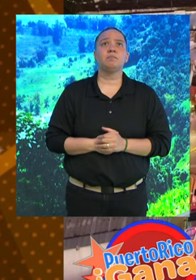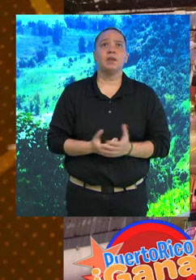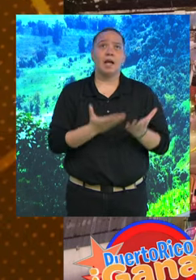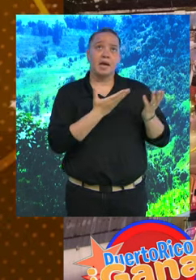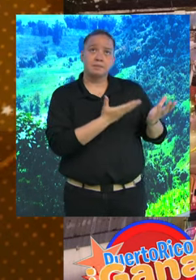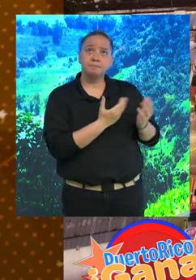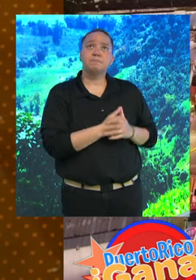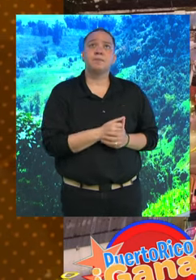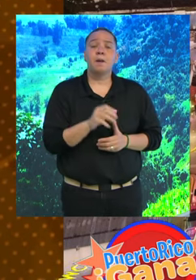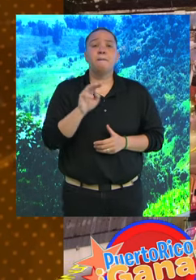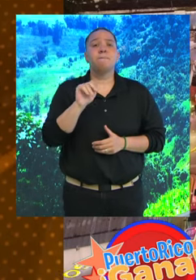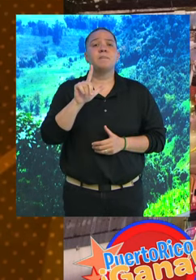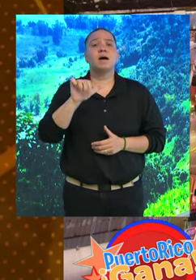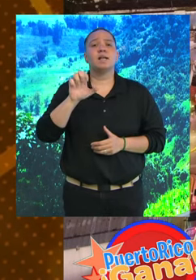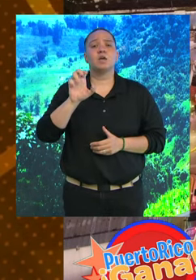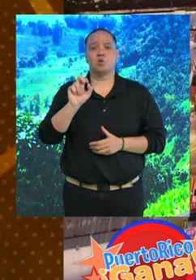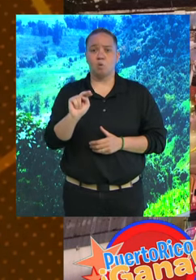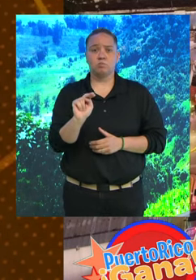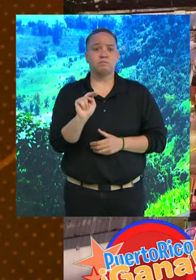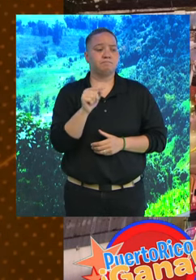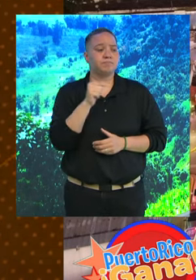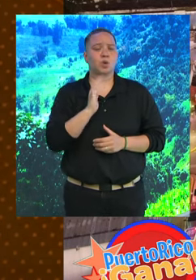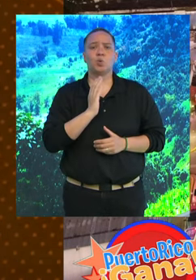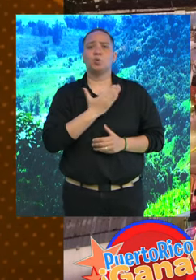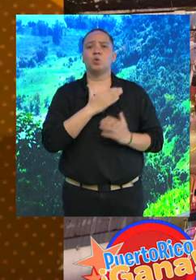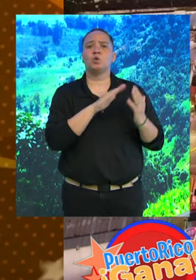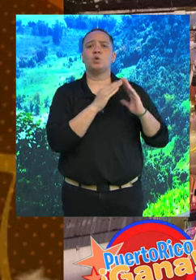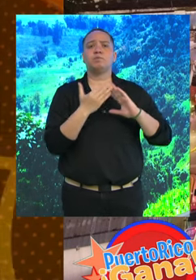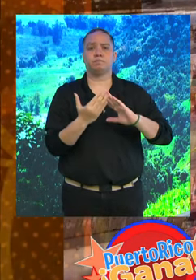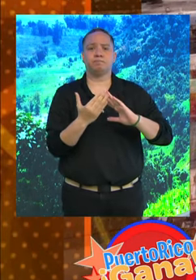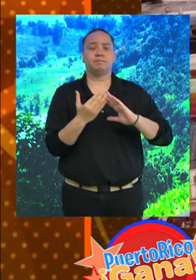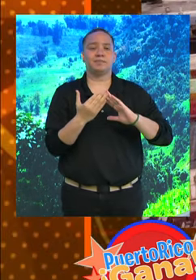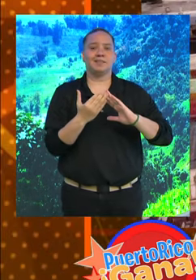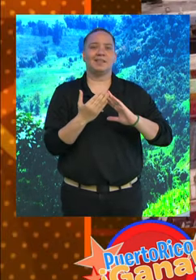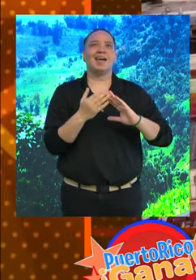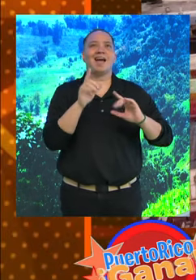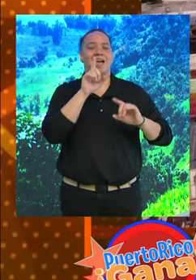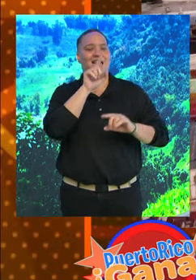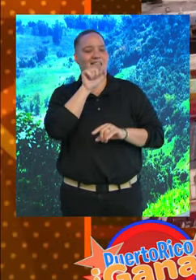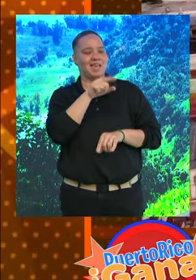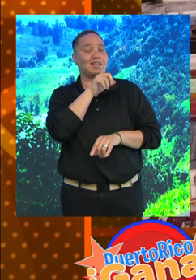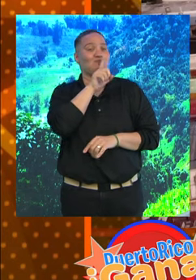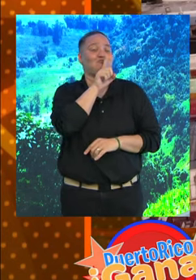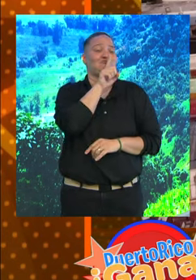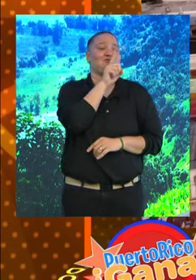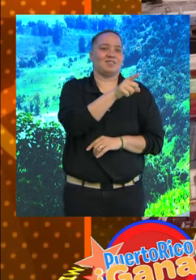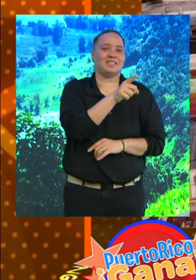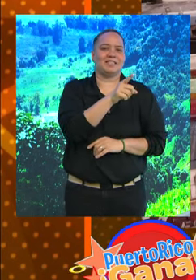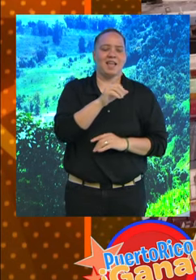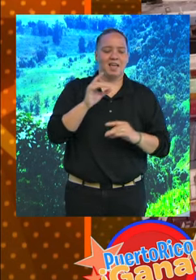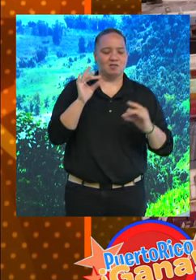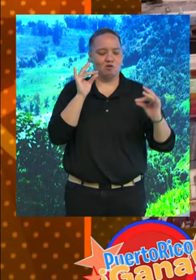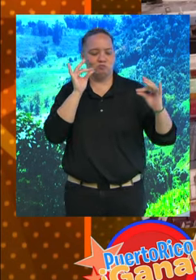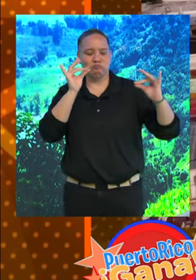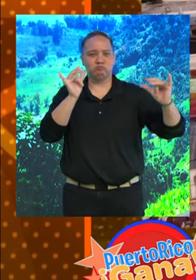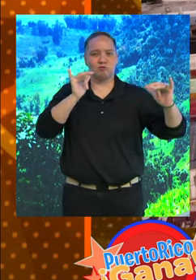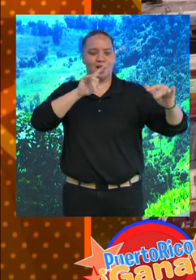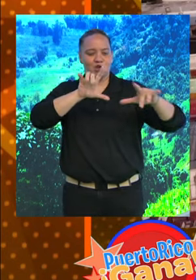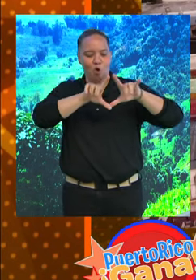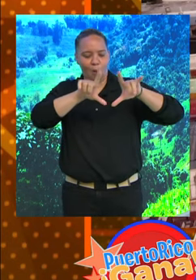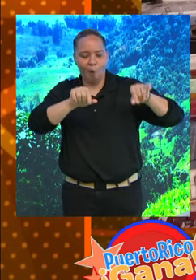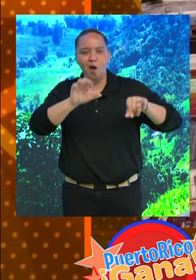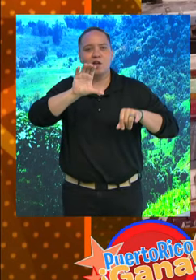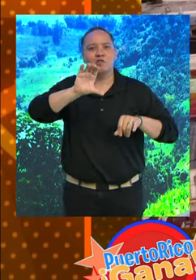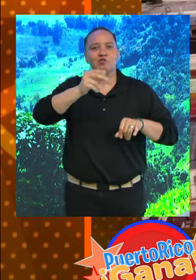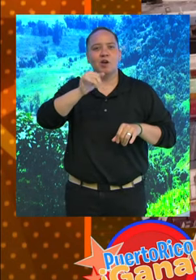malecón. El malecón de nuestro pueblo. Un lugar donde ahí es que verdaderamente está ese sazón de lo que son esos pastelillos de